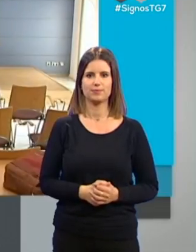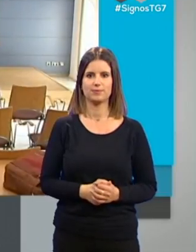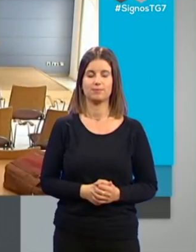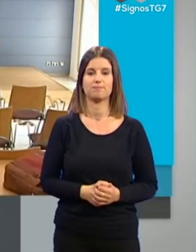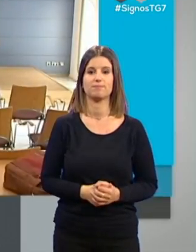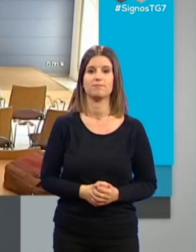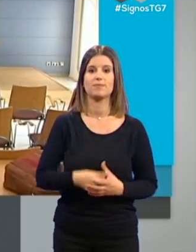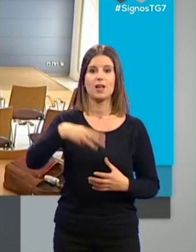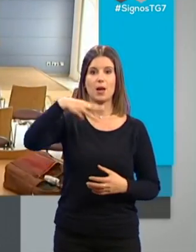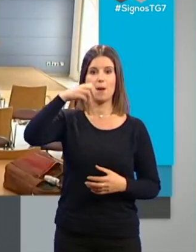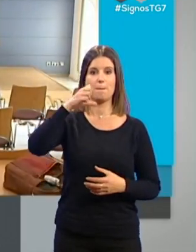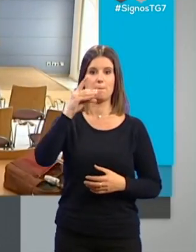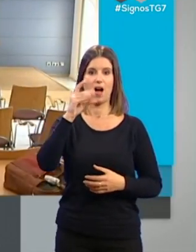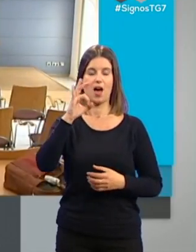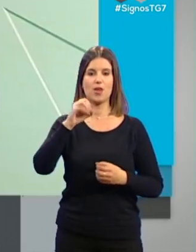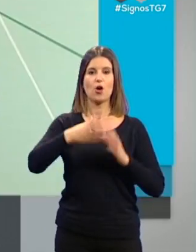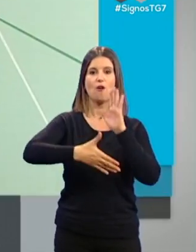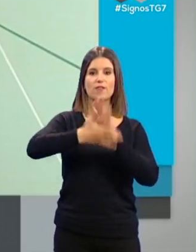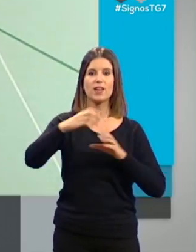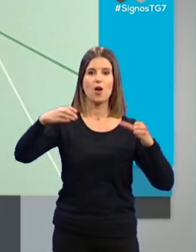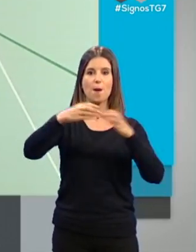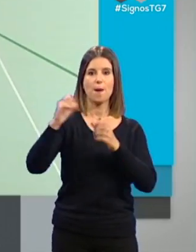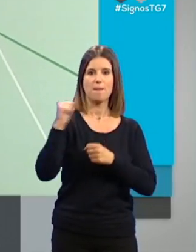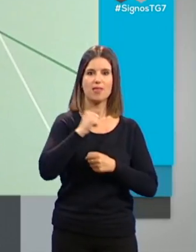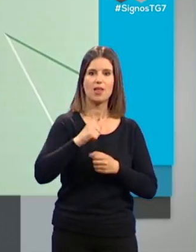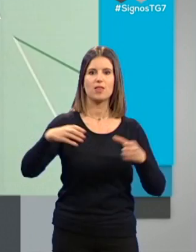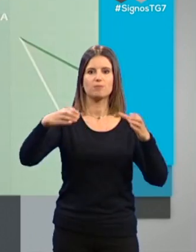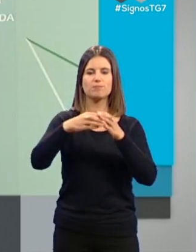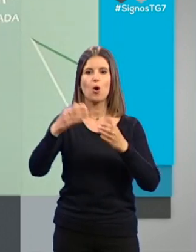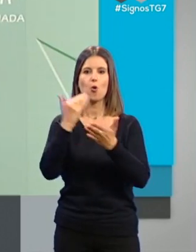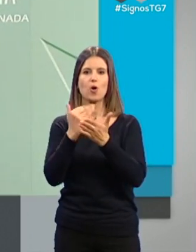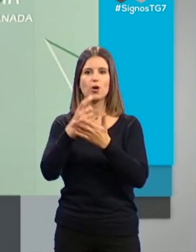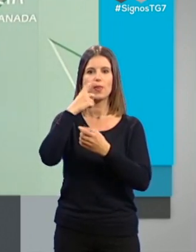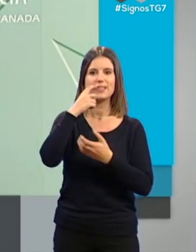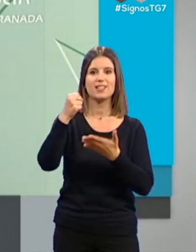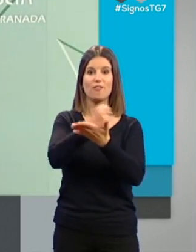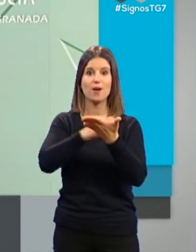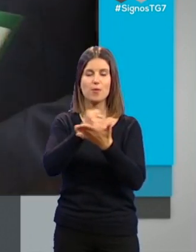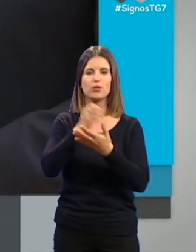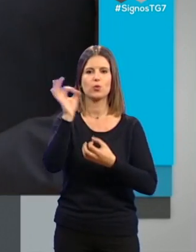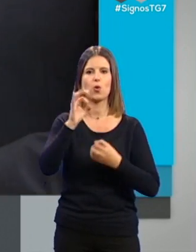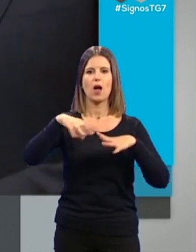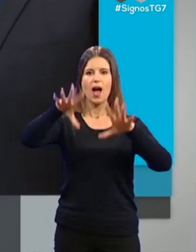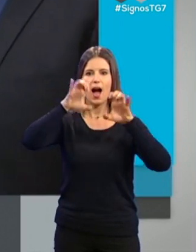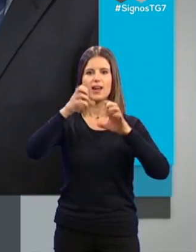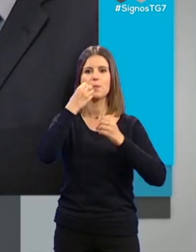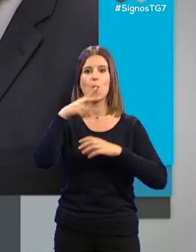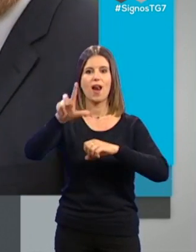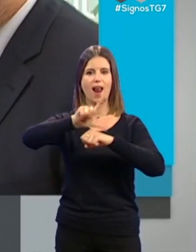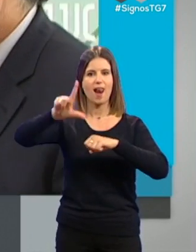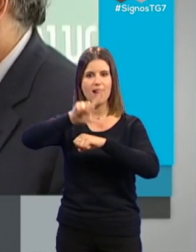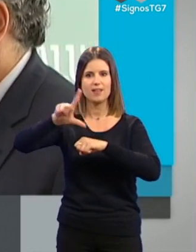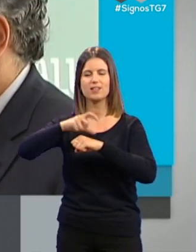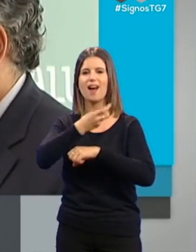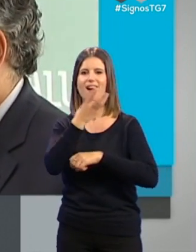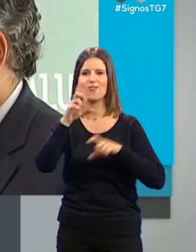El MADOC, la Federación de Hermandades y Cofradías, los colegios de dentistas y farmacéuticos o la Academia de Buenas Letras son algunas